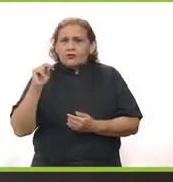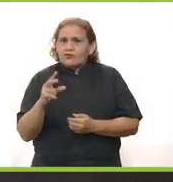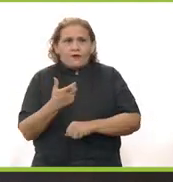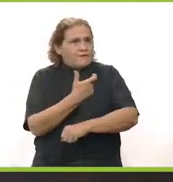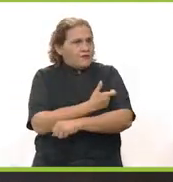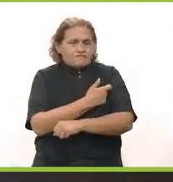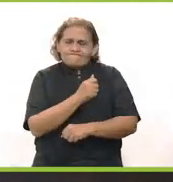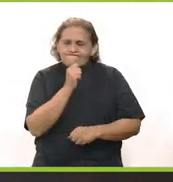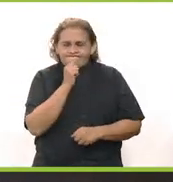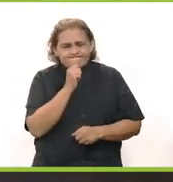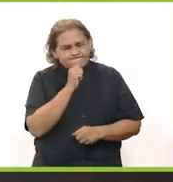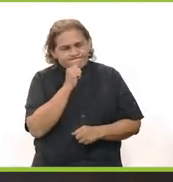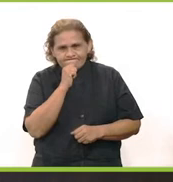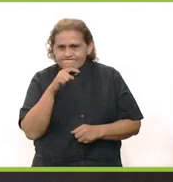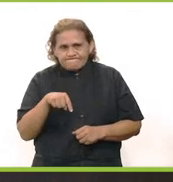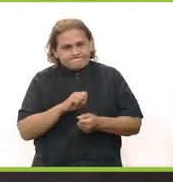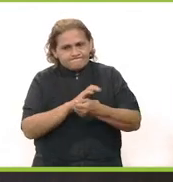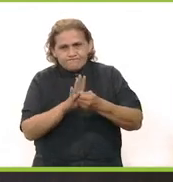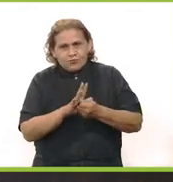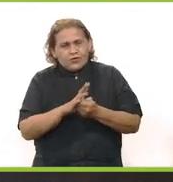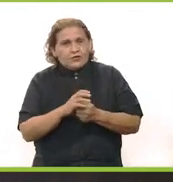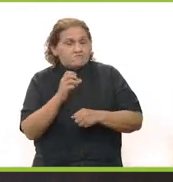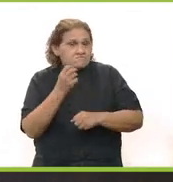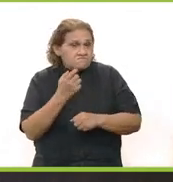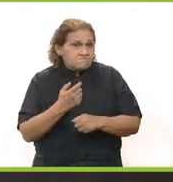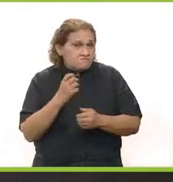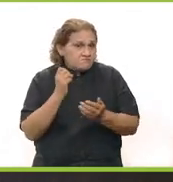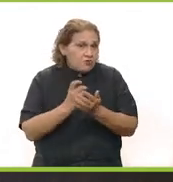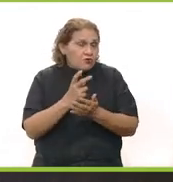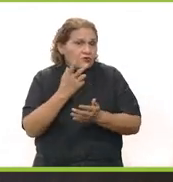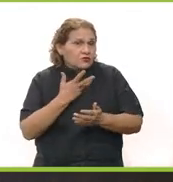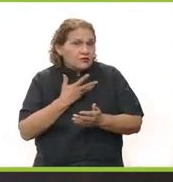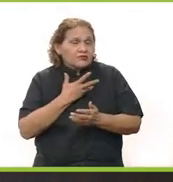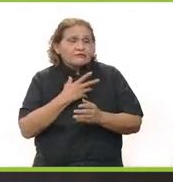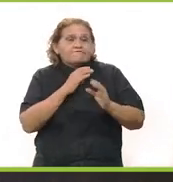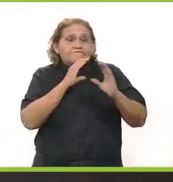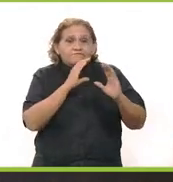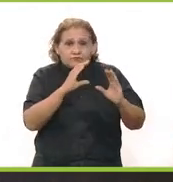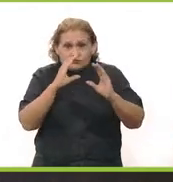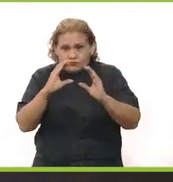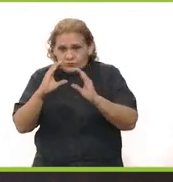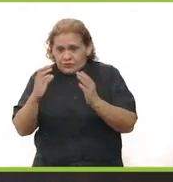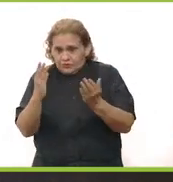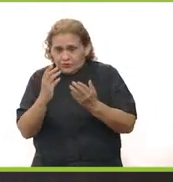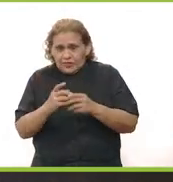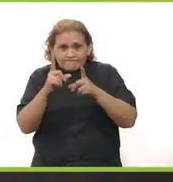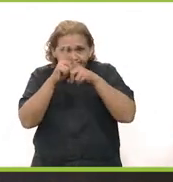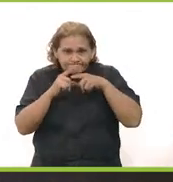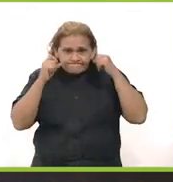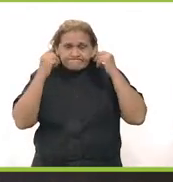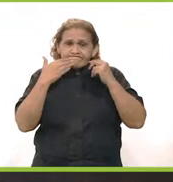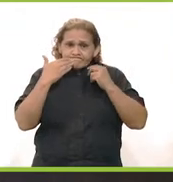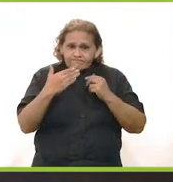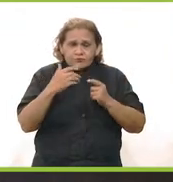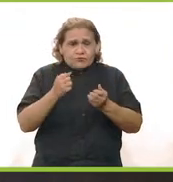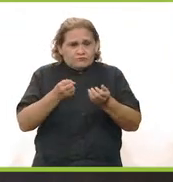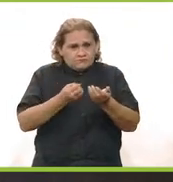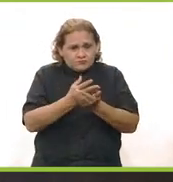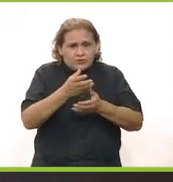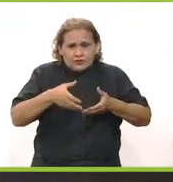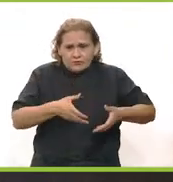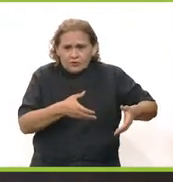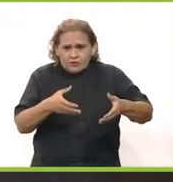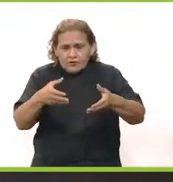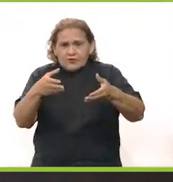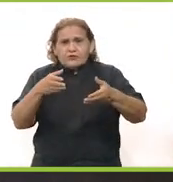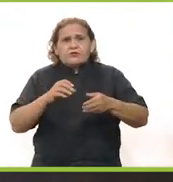yucatecos que no hay vacuna todavía del coronavirus en el país y que la única vacuna que tenemos es cuidarnos. Y esto se hace utilizando cubrebocas